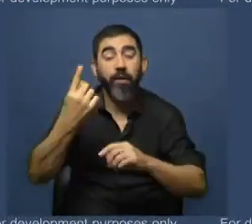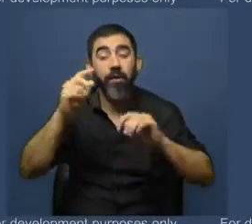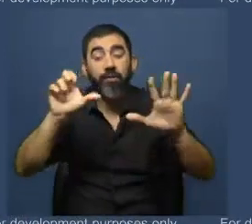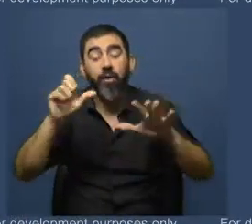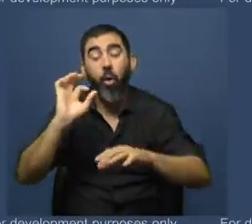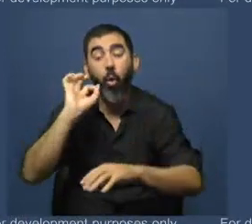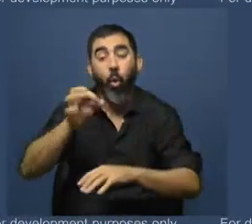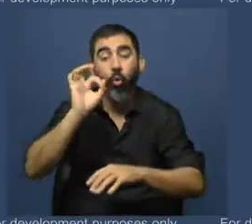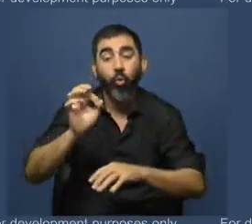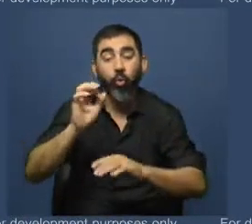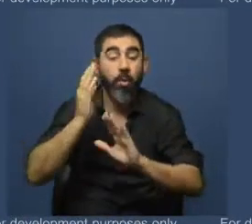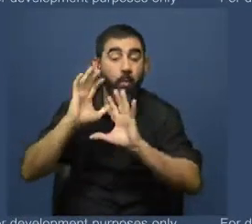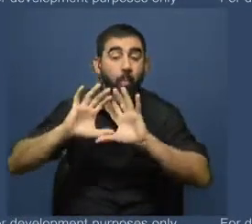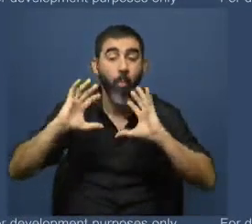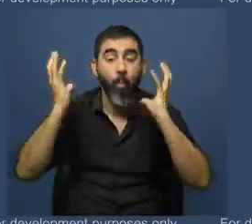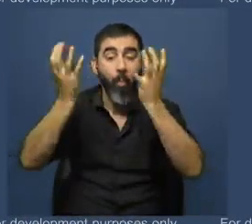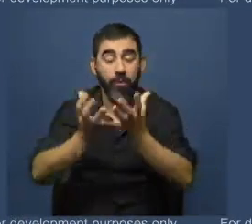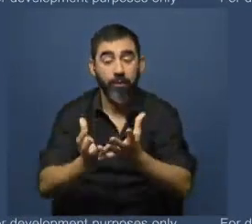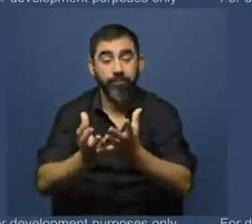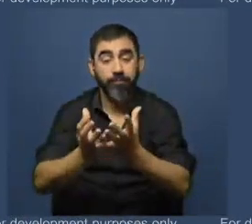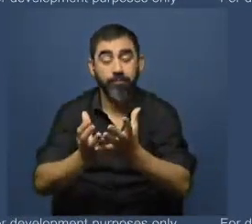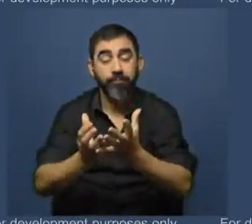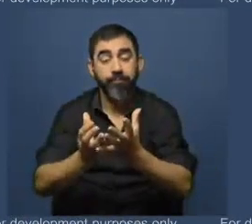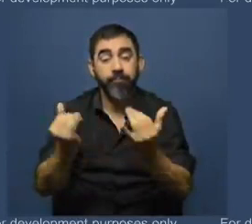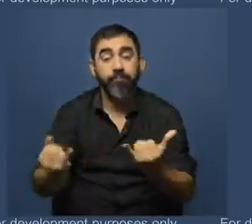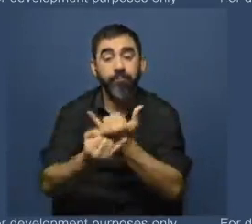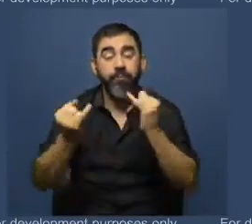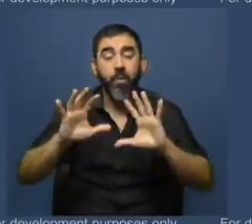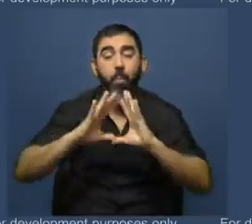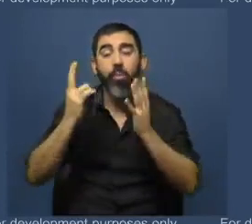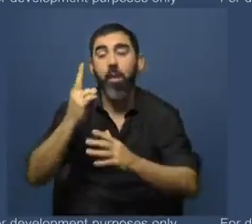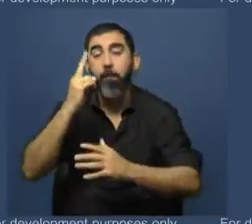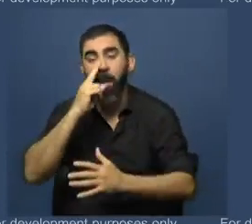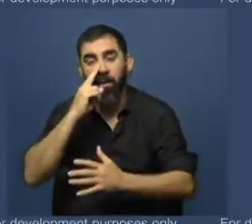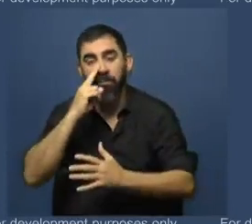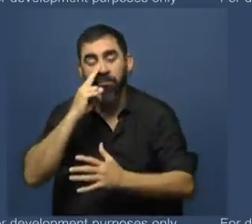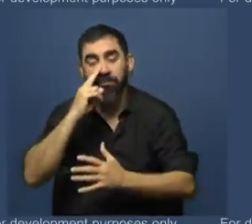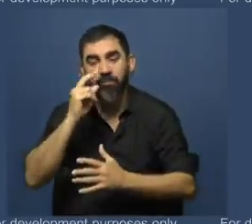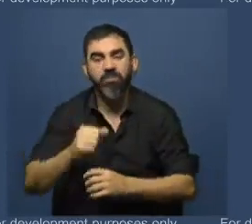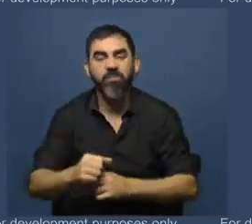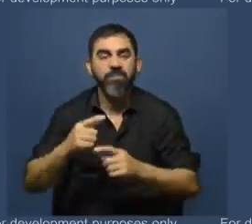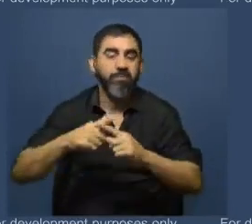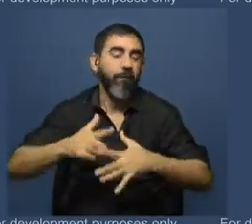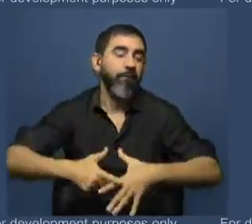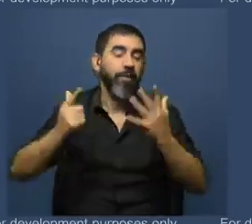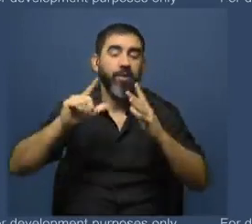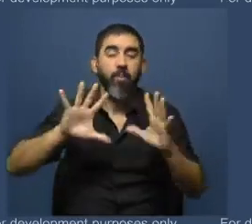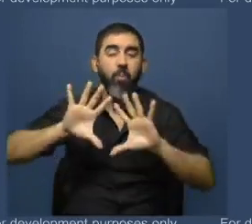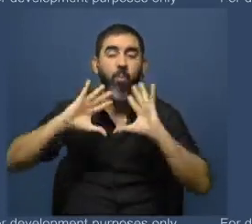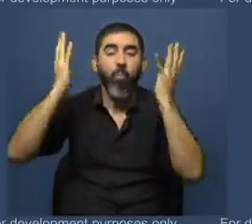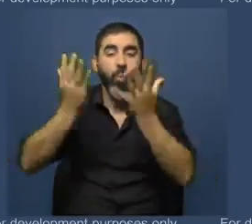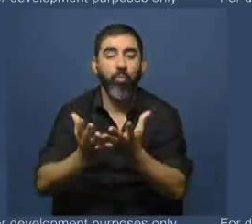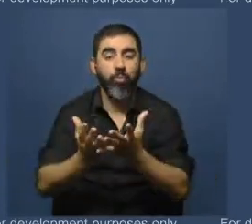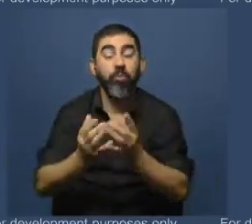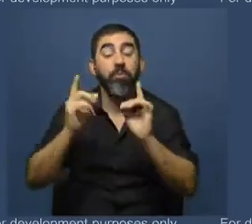de octubre, se declara a nivel mundial, el 16 de octubre es el Día Mundial del Pan, que se festeja en todos los países, y